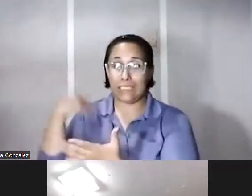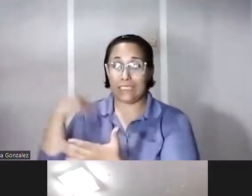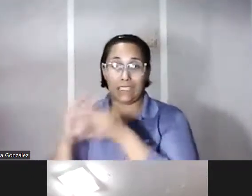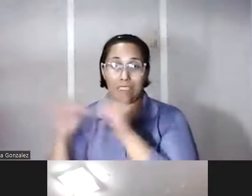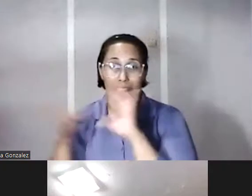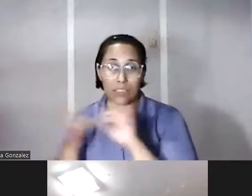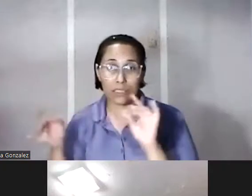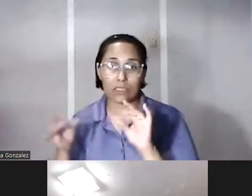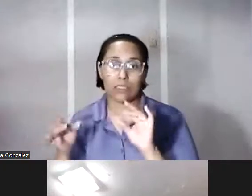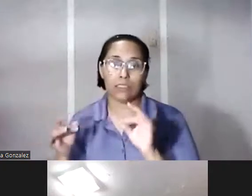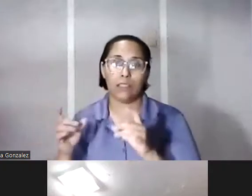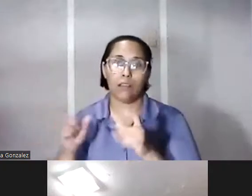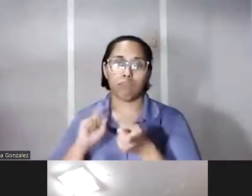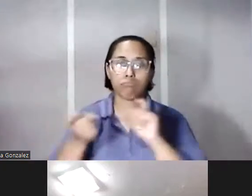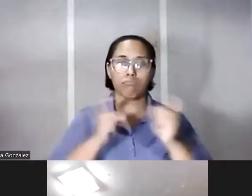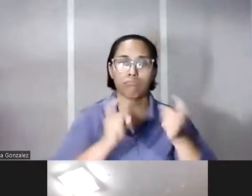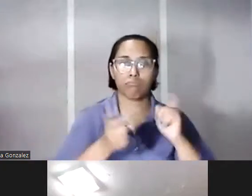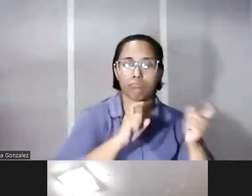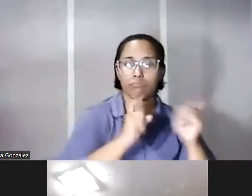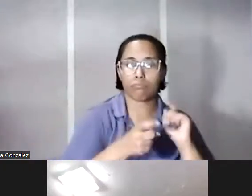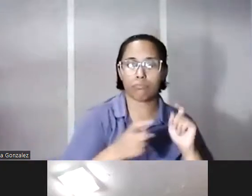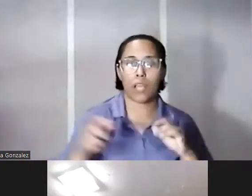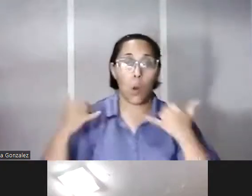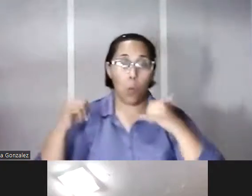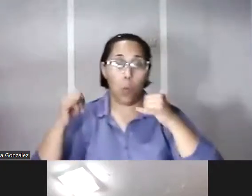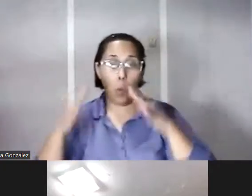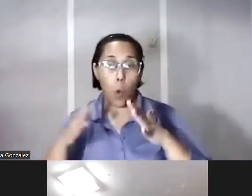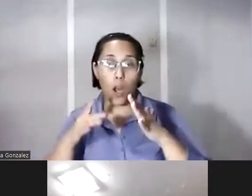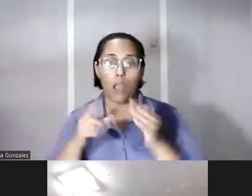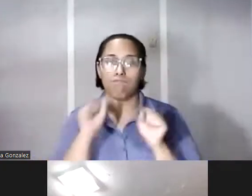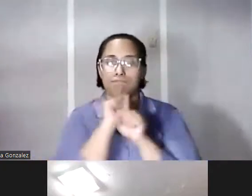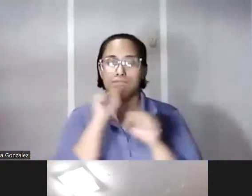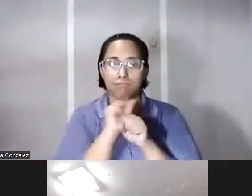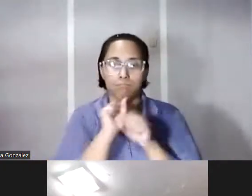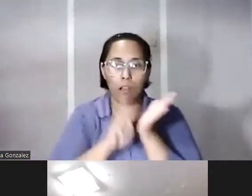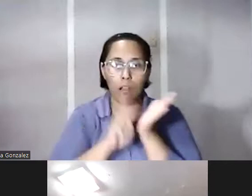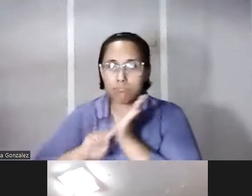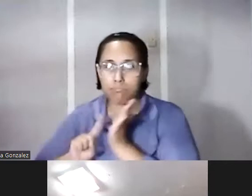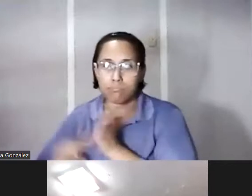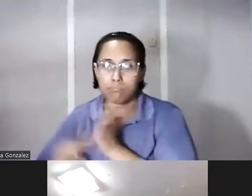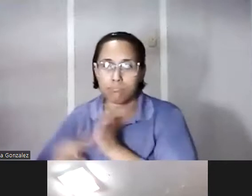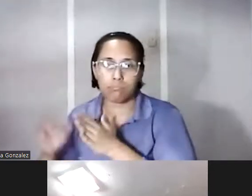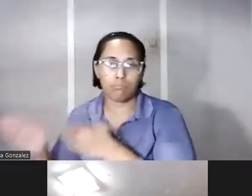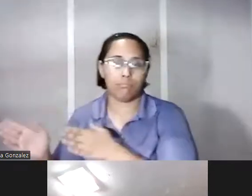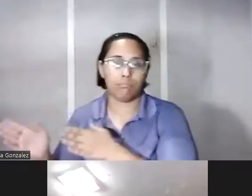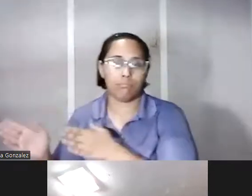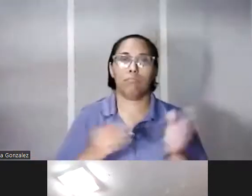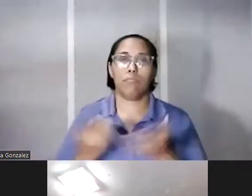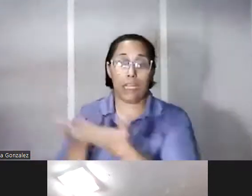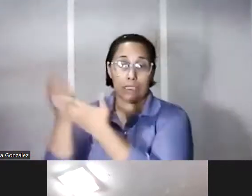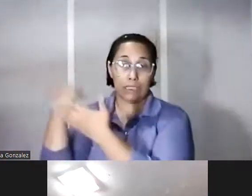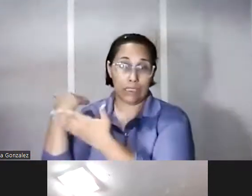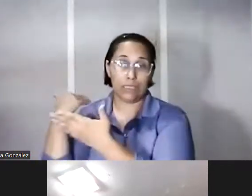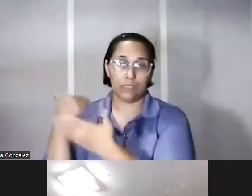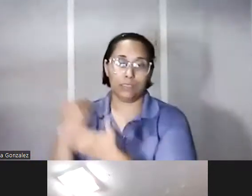giros de estos apodos a los jugadores hay un trabajo de investigación previa y es lo que uno llamaría en el ámbito de la comunicación oral